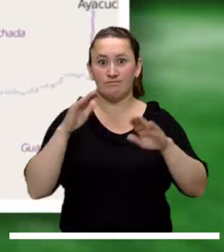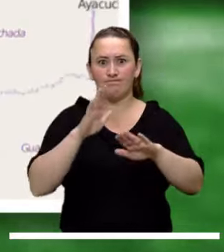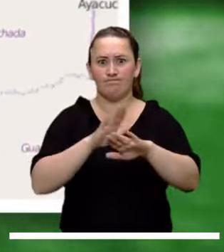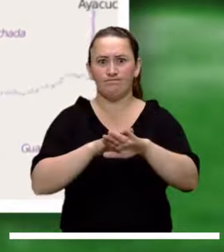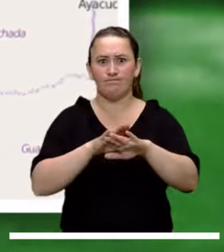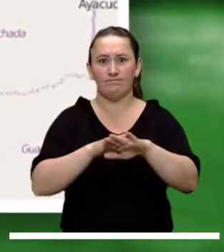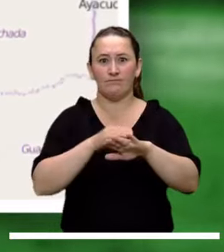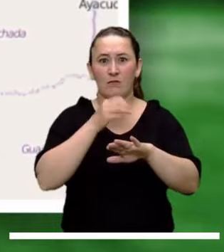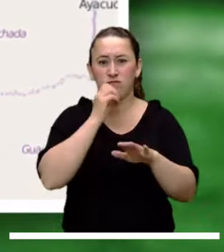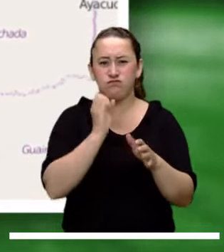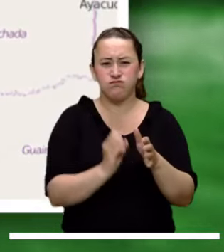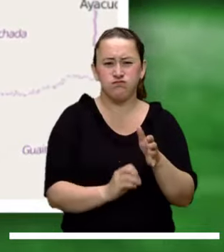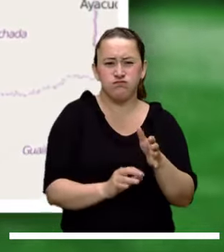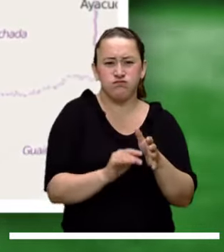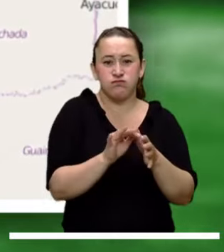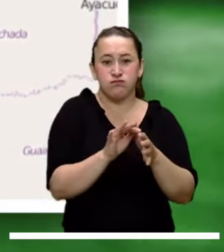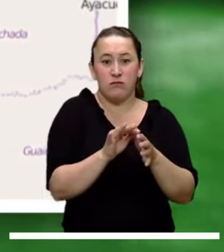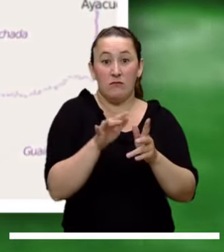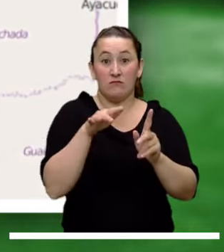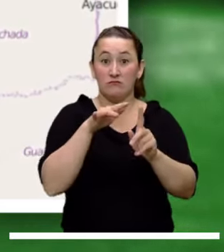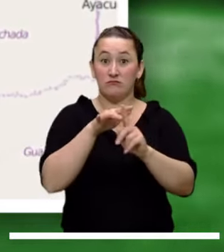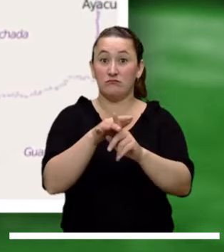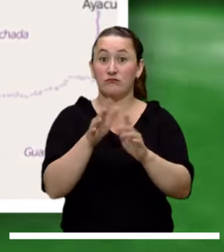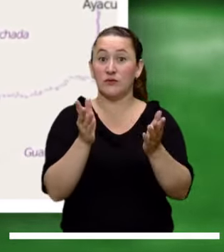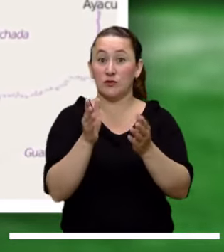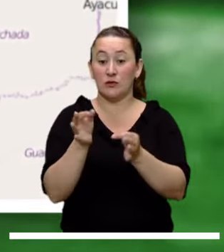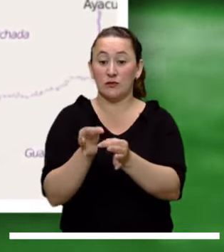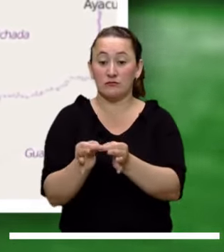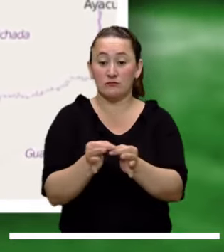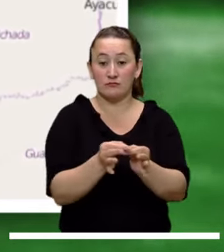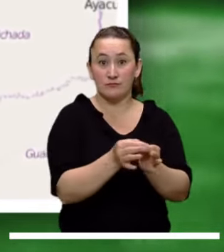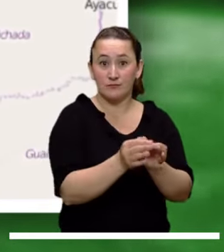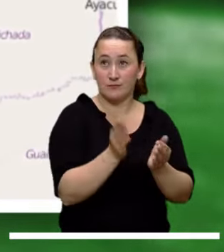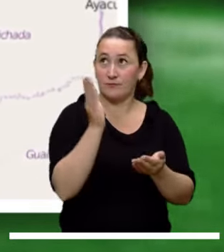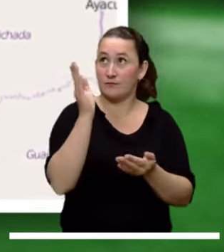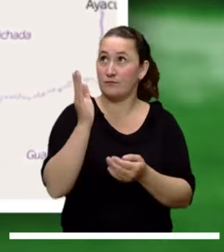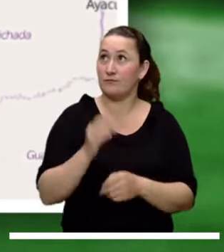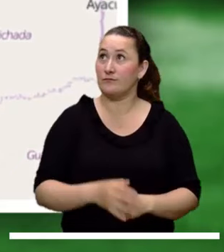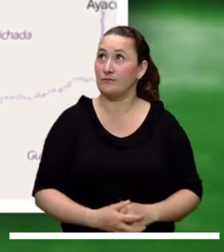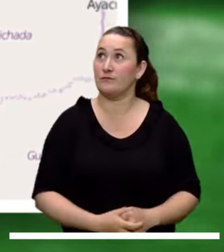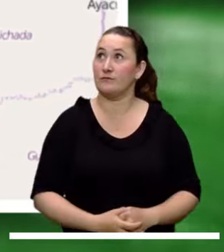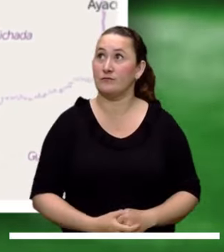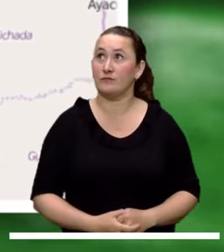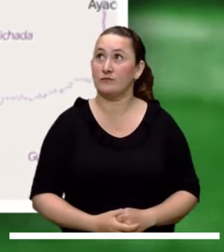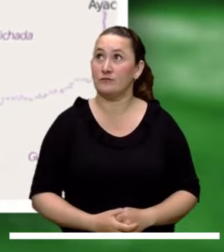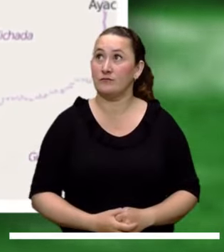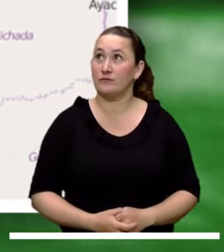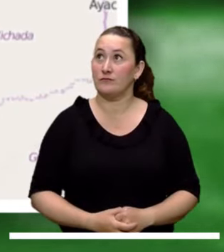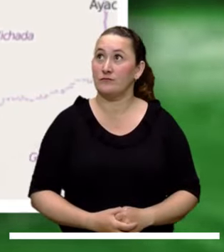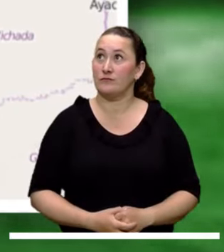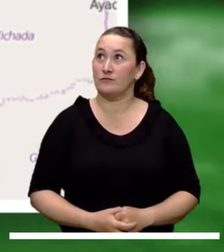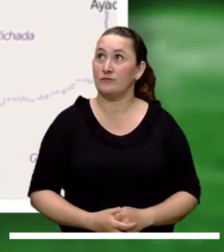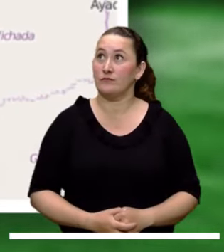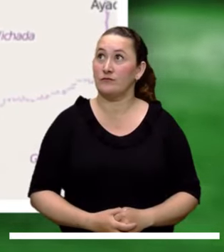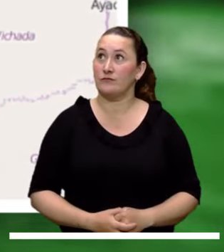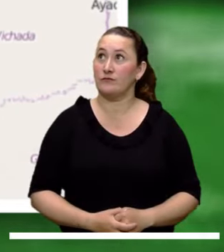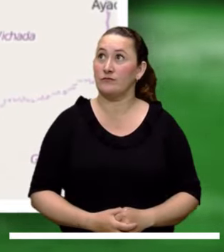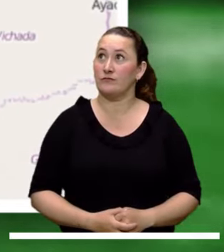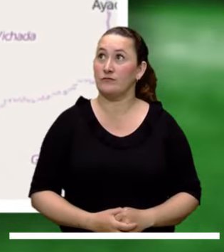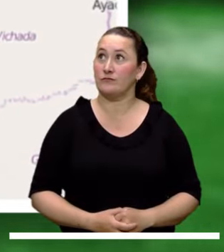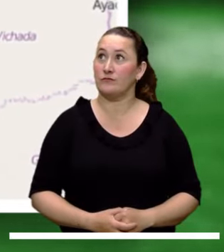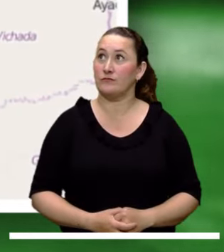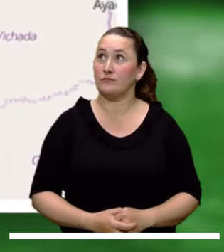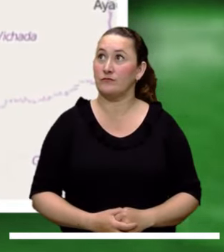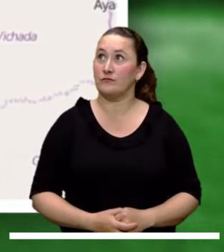sigue en alerta por las inundaciones y afectaciones que se reportan en las veredas El Garzón, La Plata y Brisas del